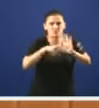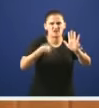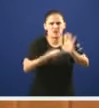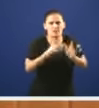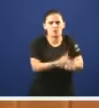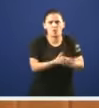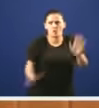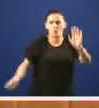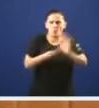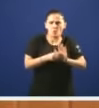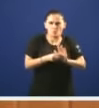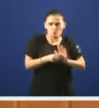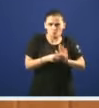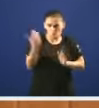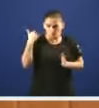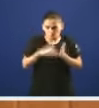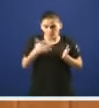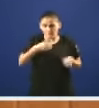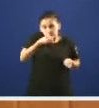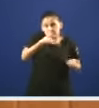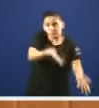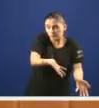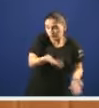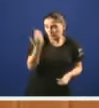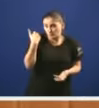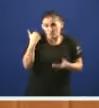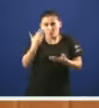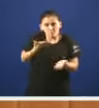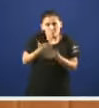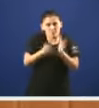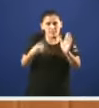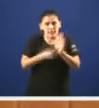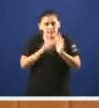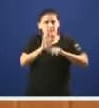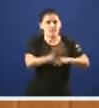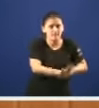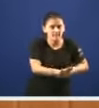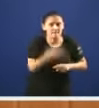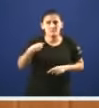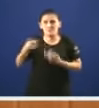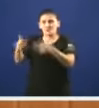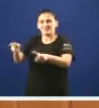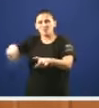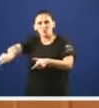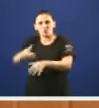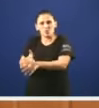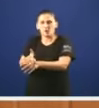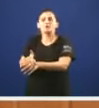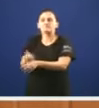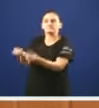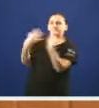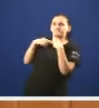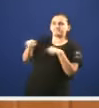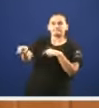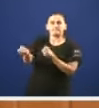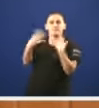xogo algo que nos alle trasladamos cando trouxemos aquí a nosa proposición de lei foi o propio sector do xogo o que nos informou